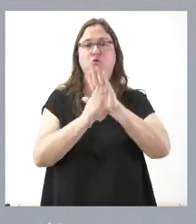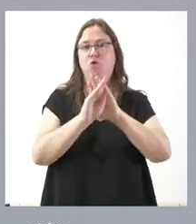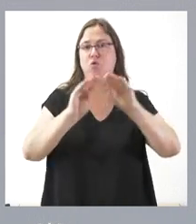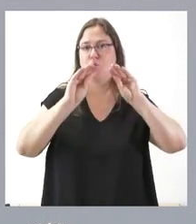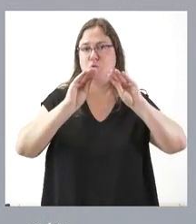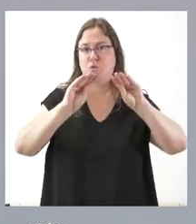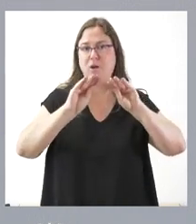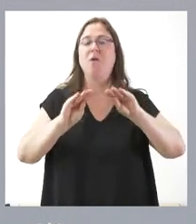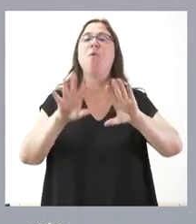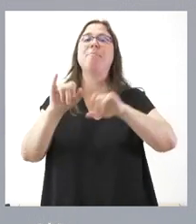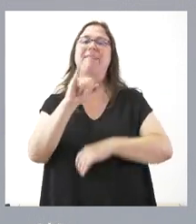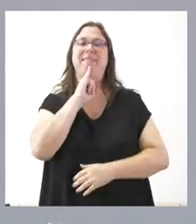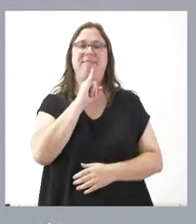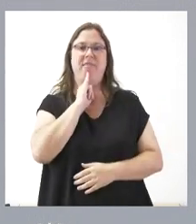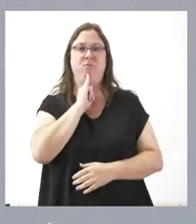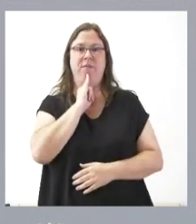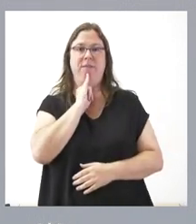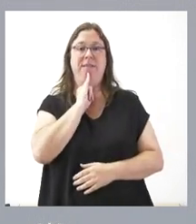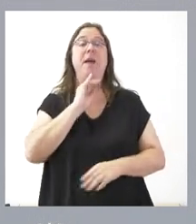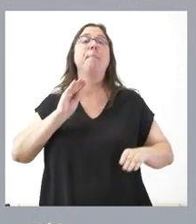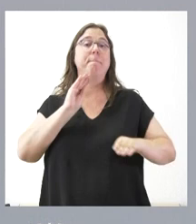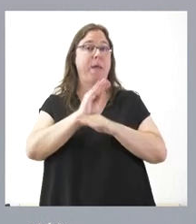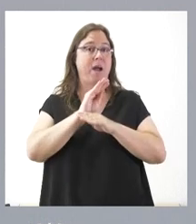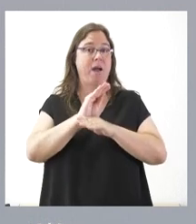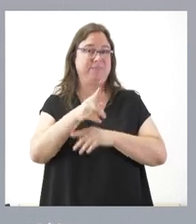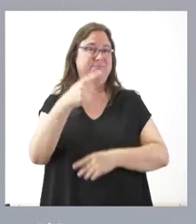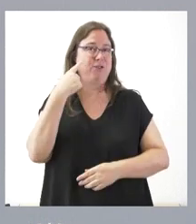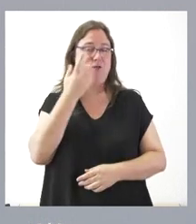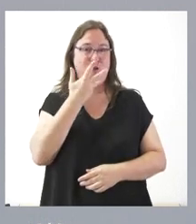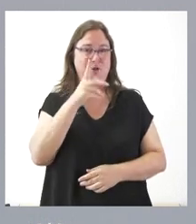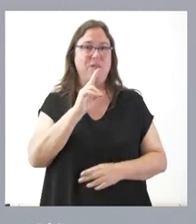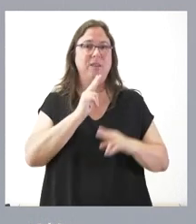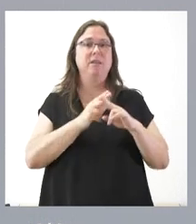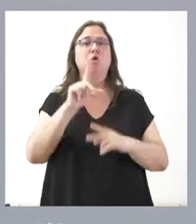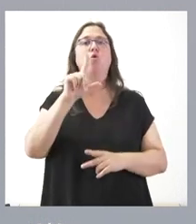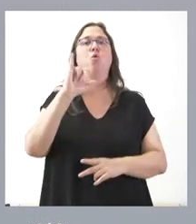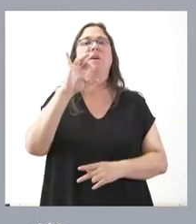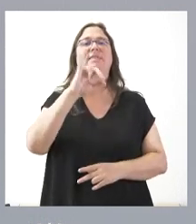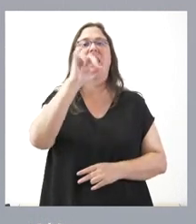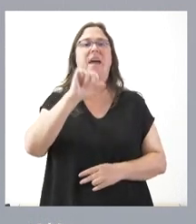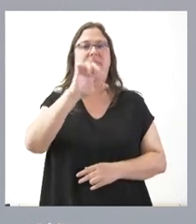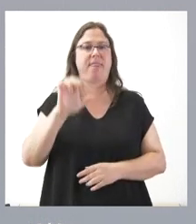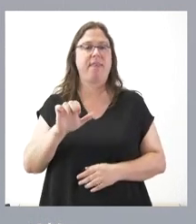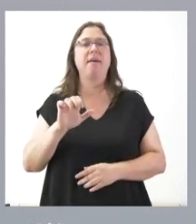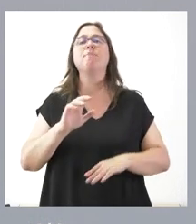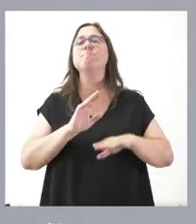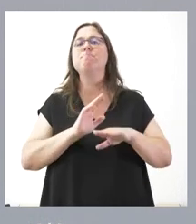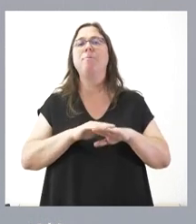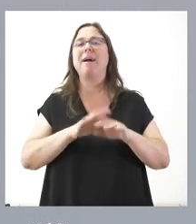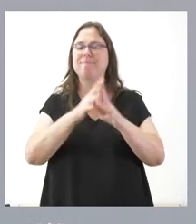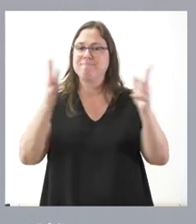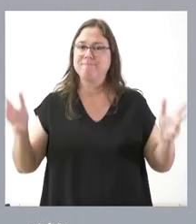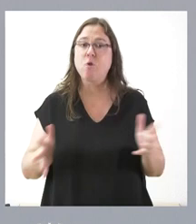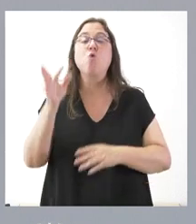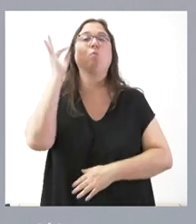en idiomas. Son las becas que ustedes conocen Luis Saez y están destinadas a alentar a las